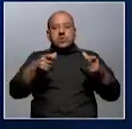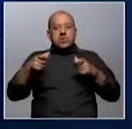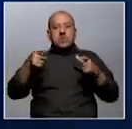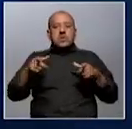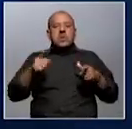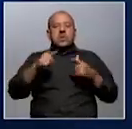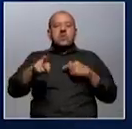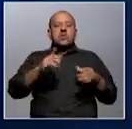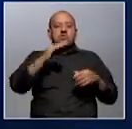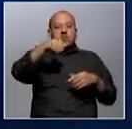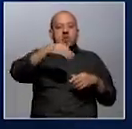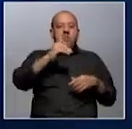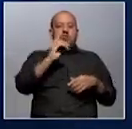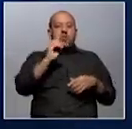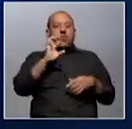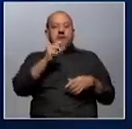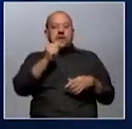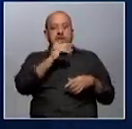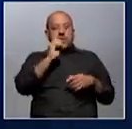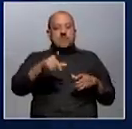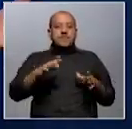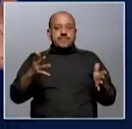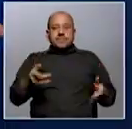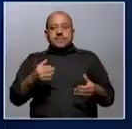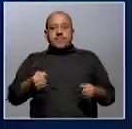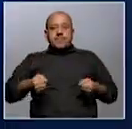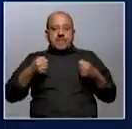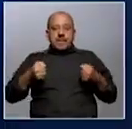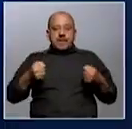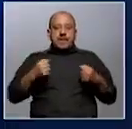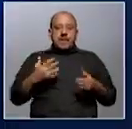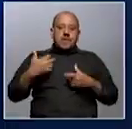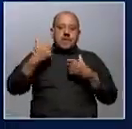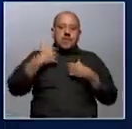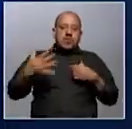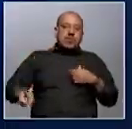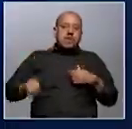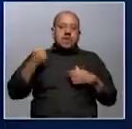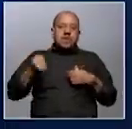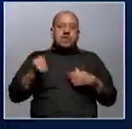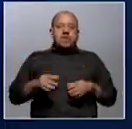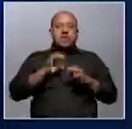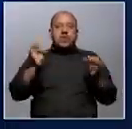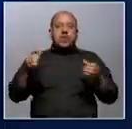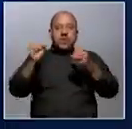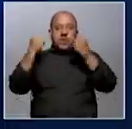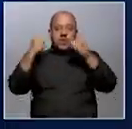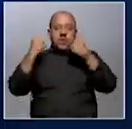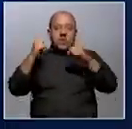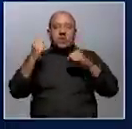ejercicios moderados. Y también ejercicios intensos más como cargar pesos, cargar un niño, una garrafa o incluso algún deporte.